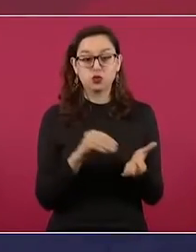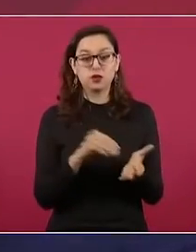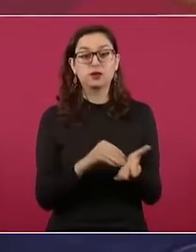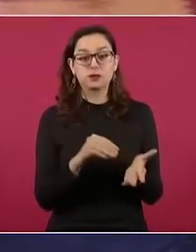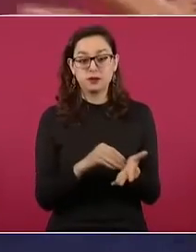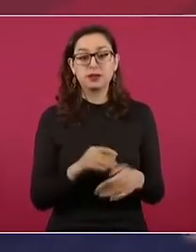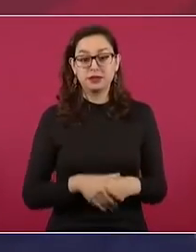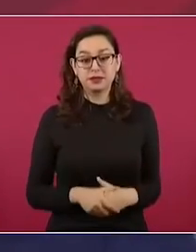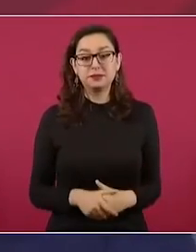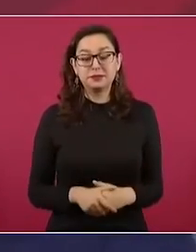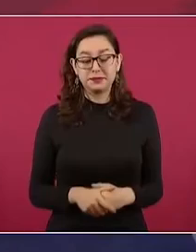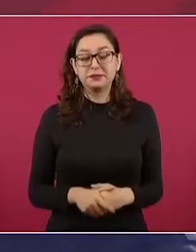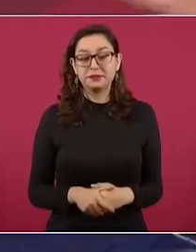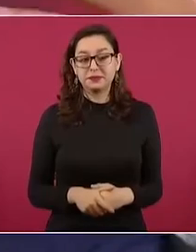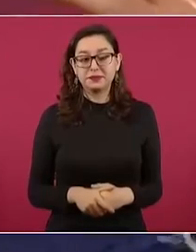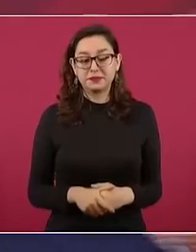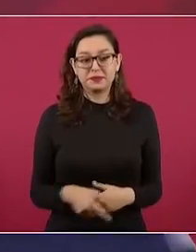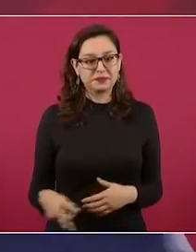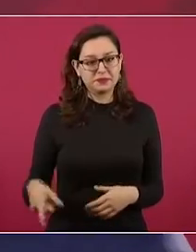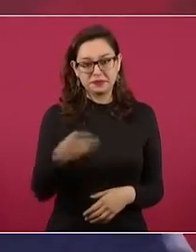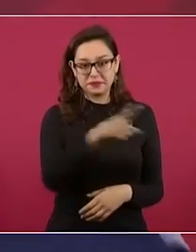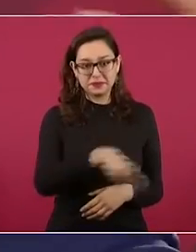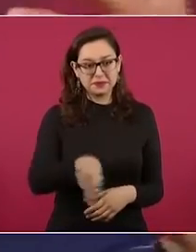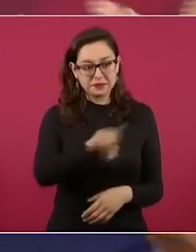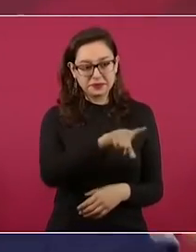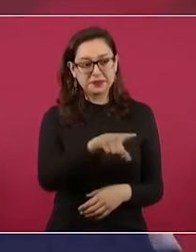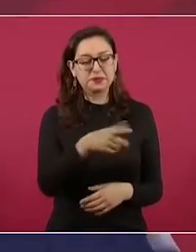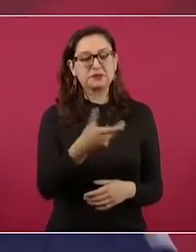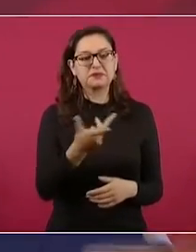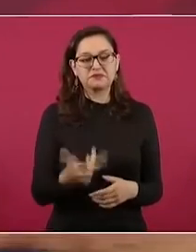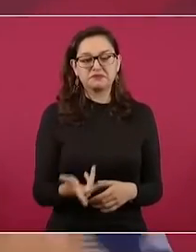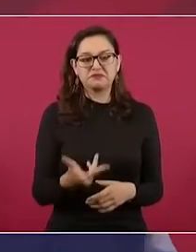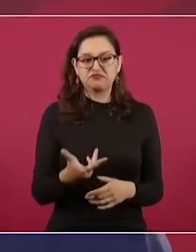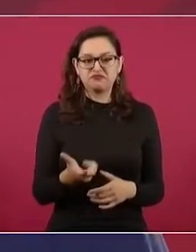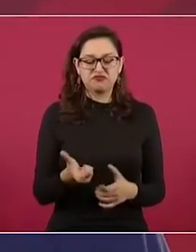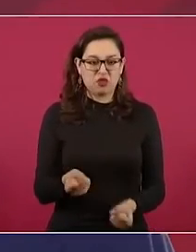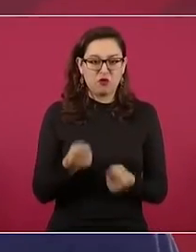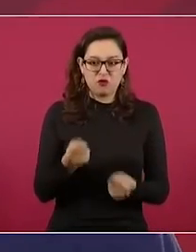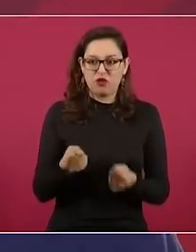dueños de México tienen mucha influencia y mucho poder.